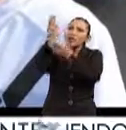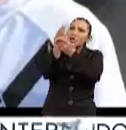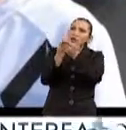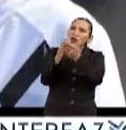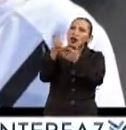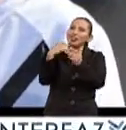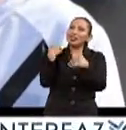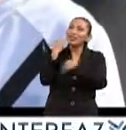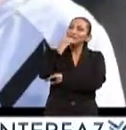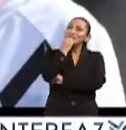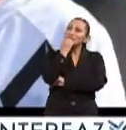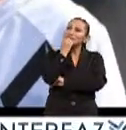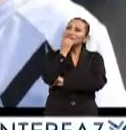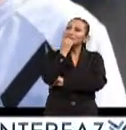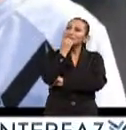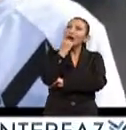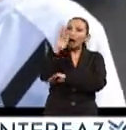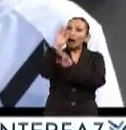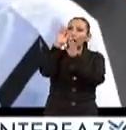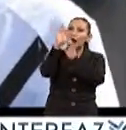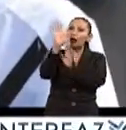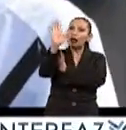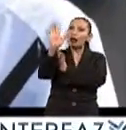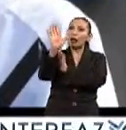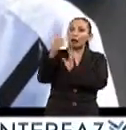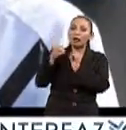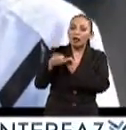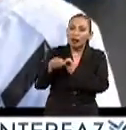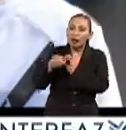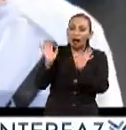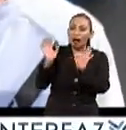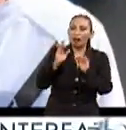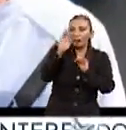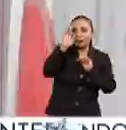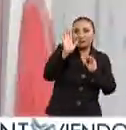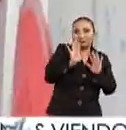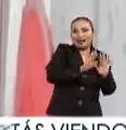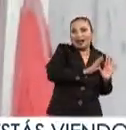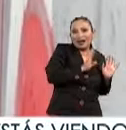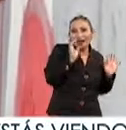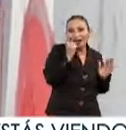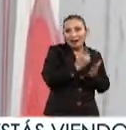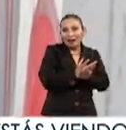o disfrutarla diario hace que por lo menos no puedas o la respetes ¿no?